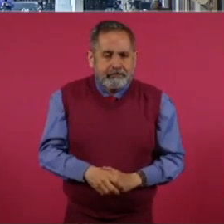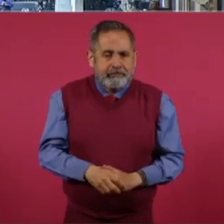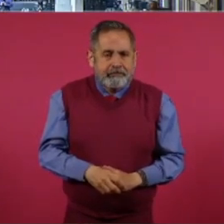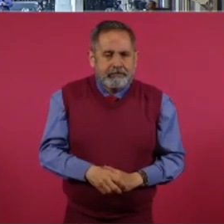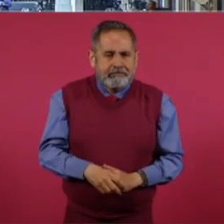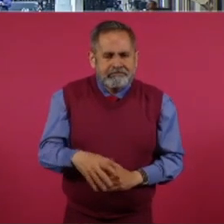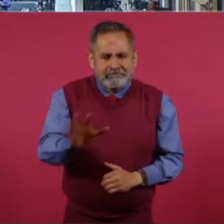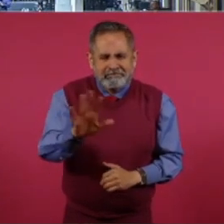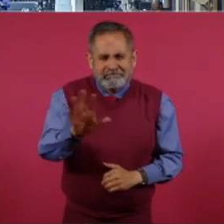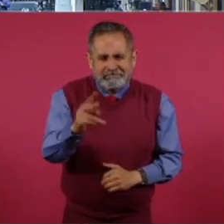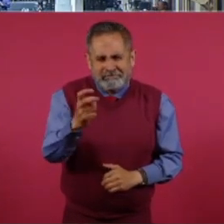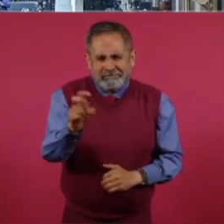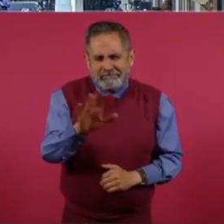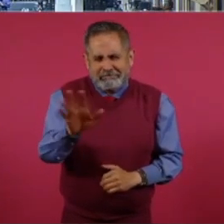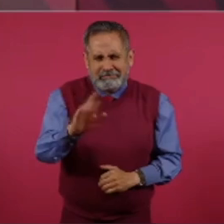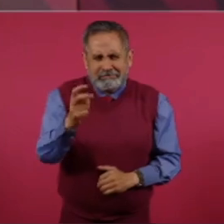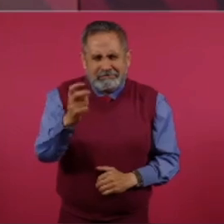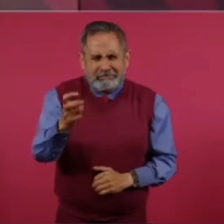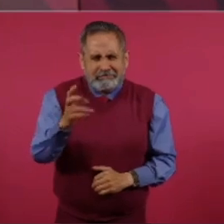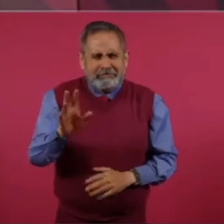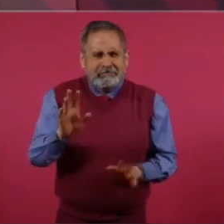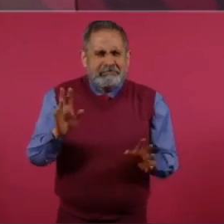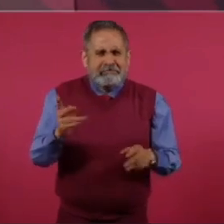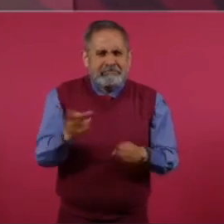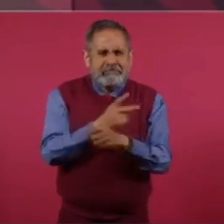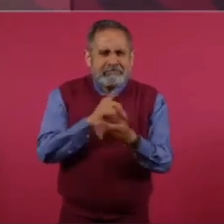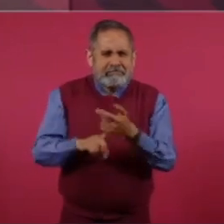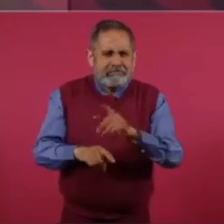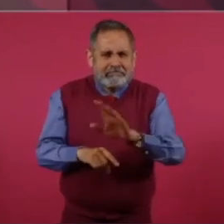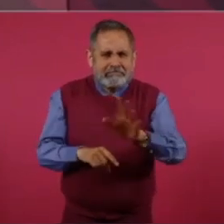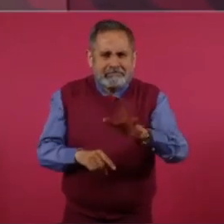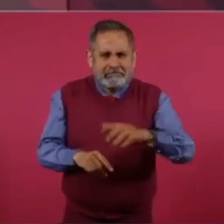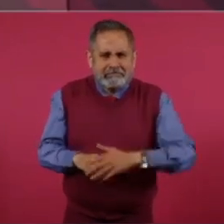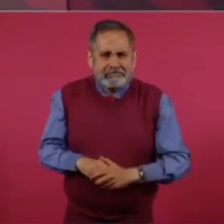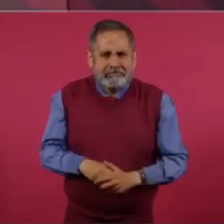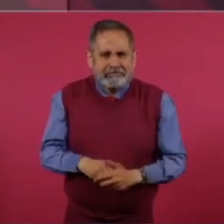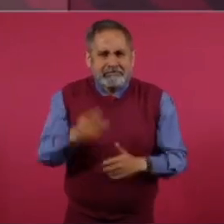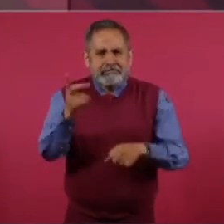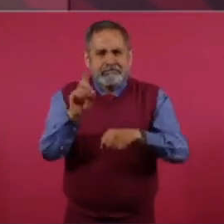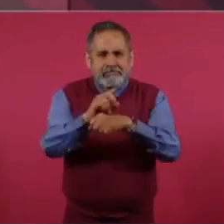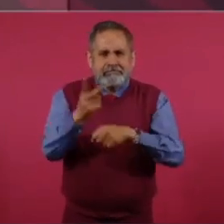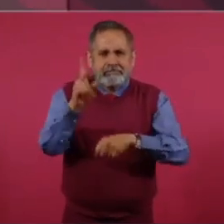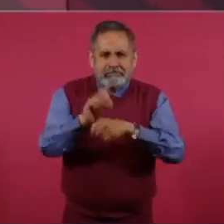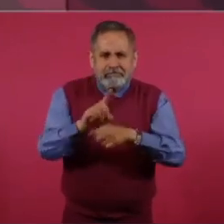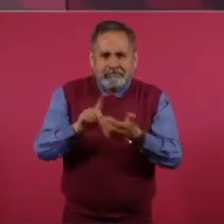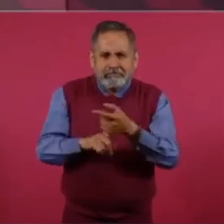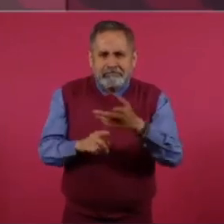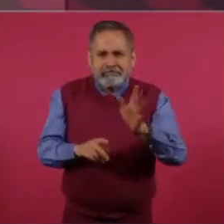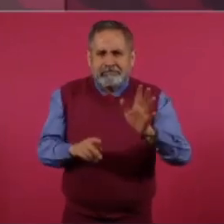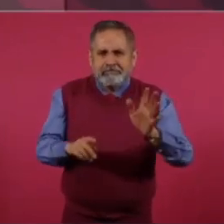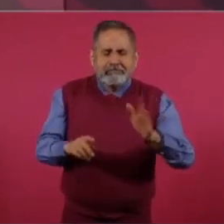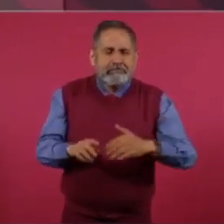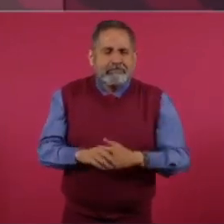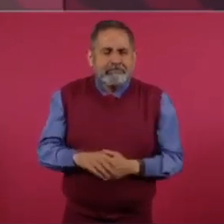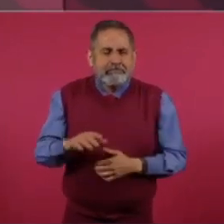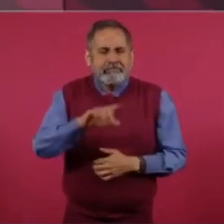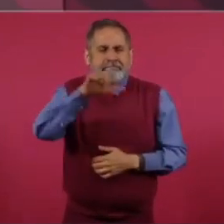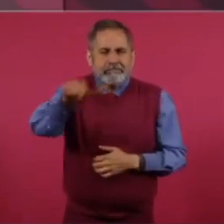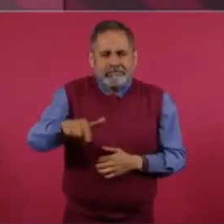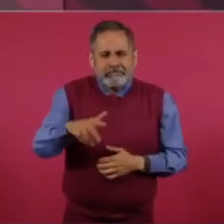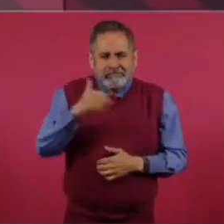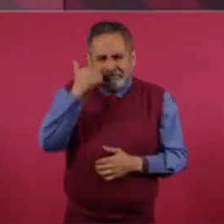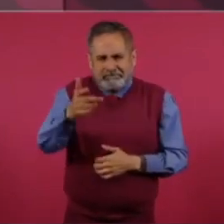pero eso no, no, no, si es una cosa que resuelven en un día, dos días, ya después que hagan el